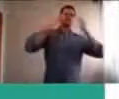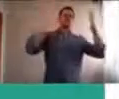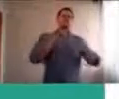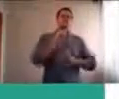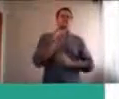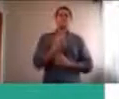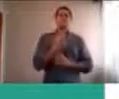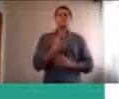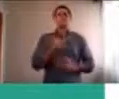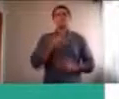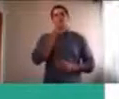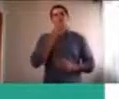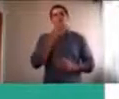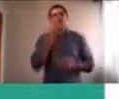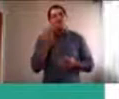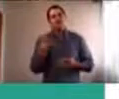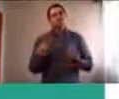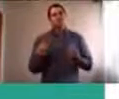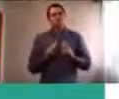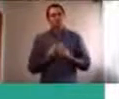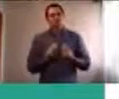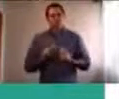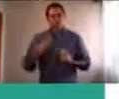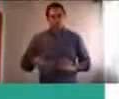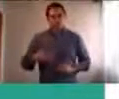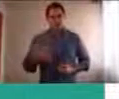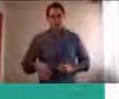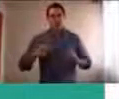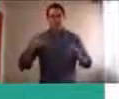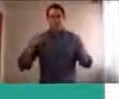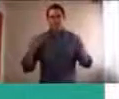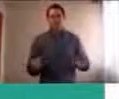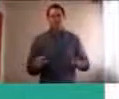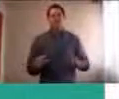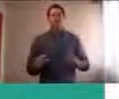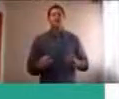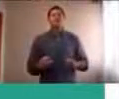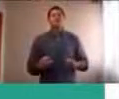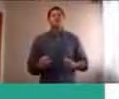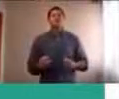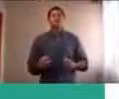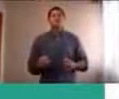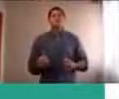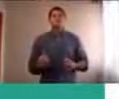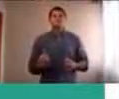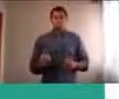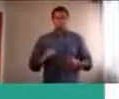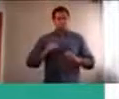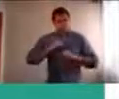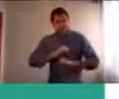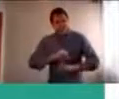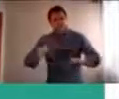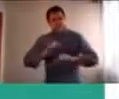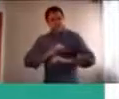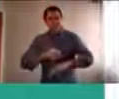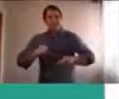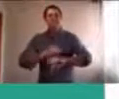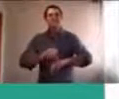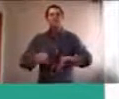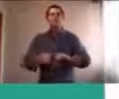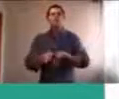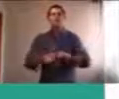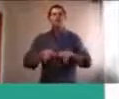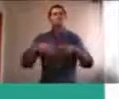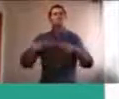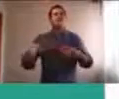valioso, de darle luz, a todo lo que tiene que ver, con las habilidades blandas, porque son educables, son, uno puede alfabetizar, la